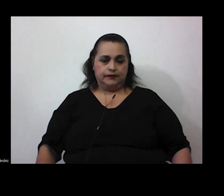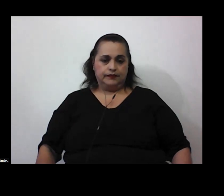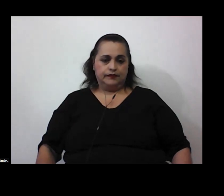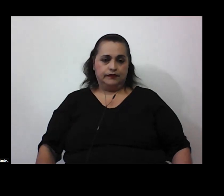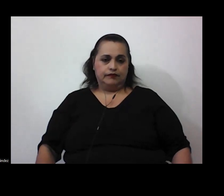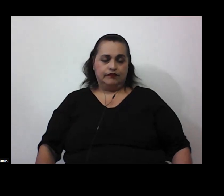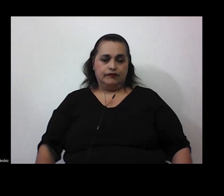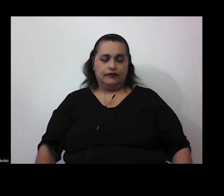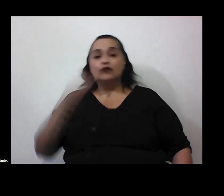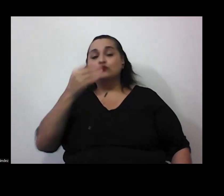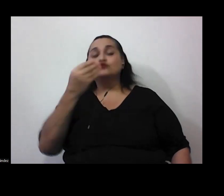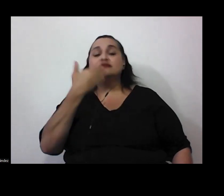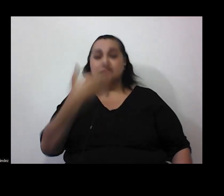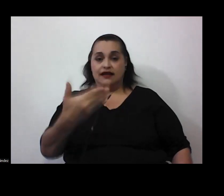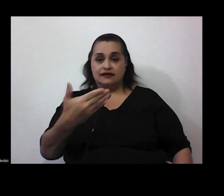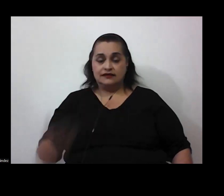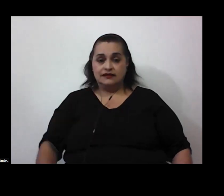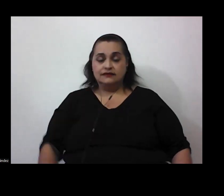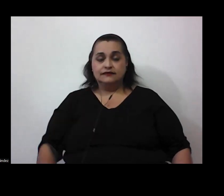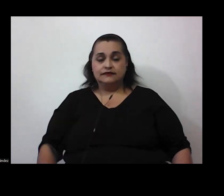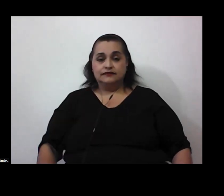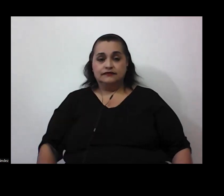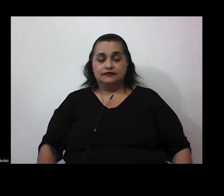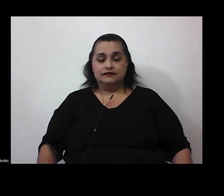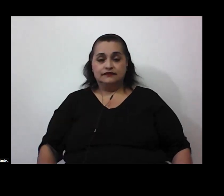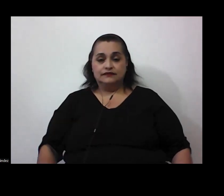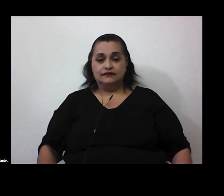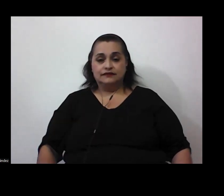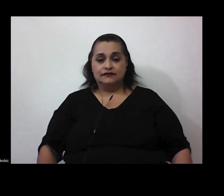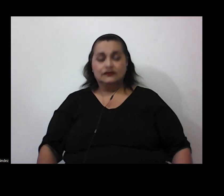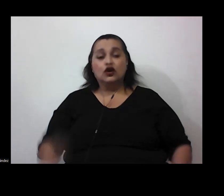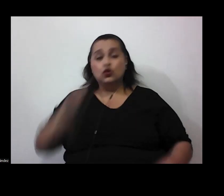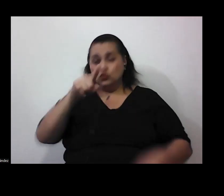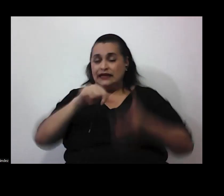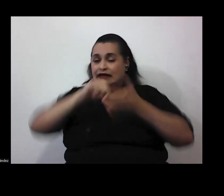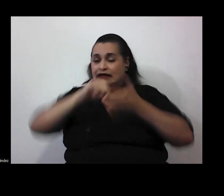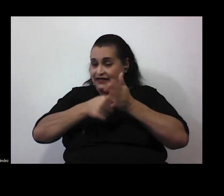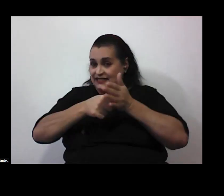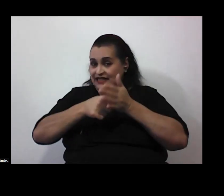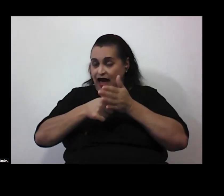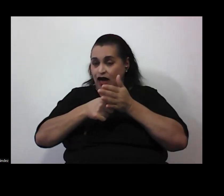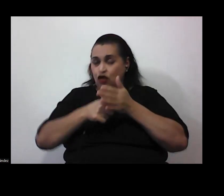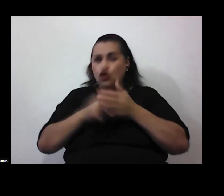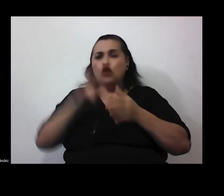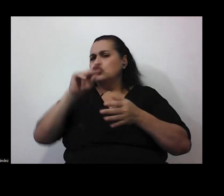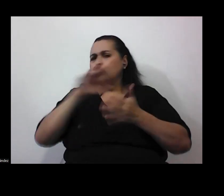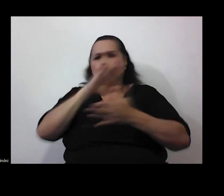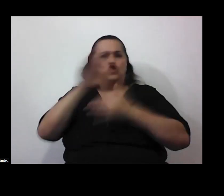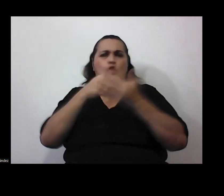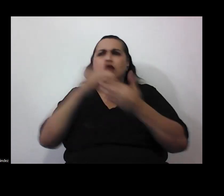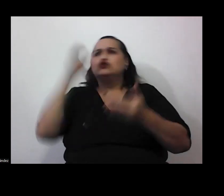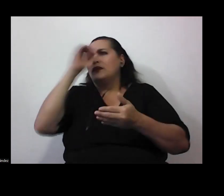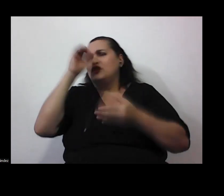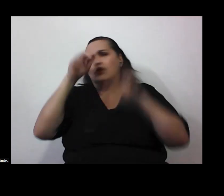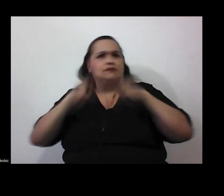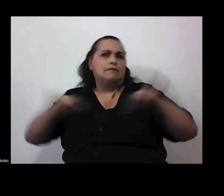muchas gracias verdad hemos bueno usted ha enfatizado varias veces no todas las opiniones son válidas